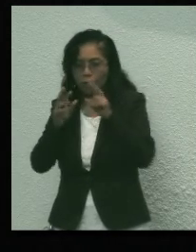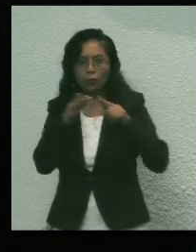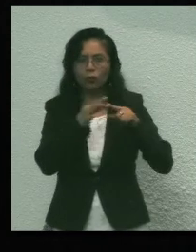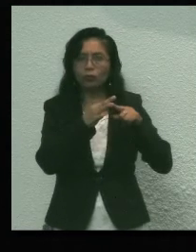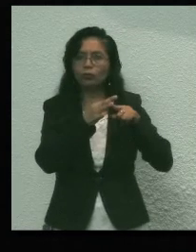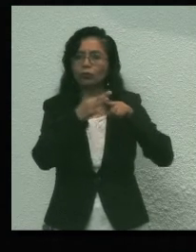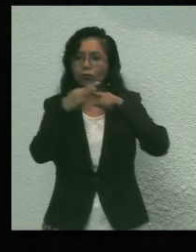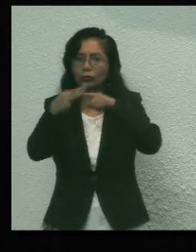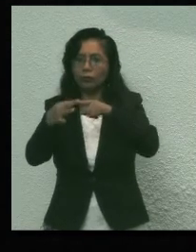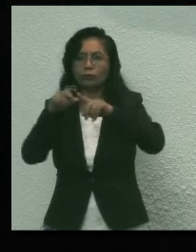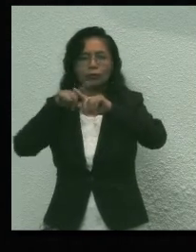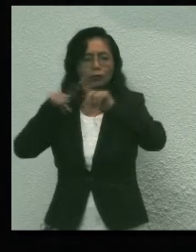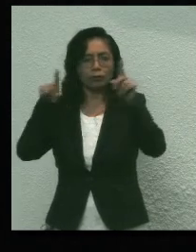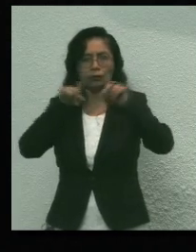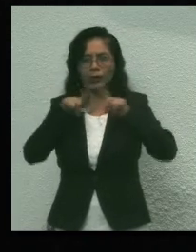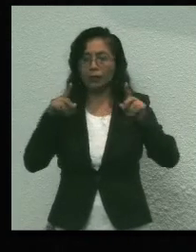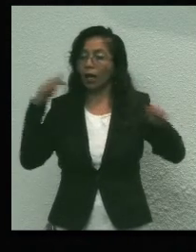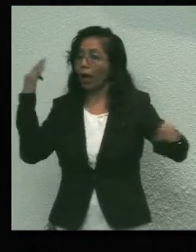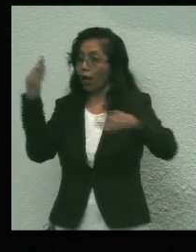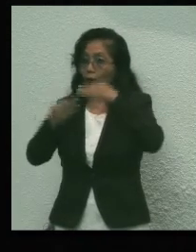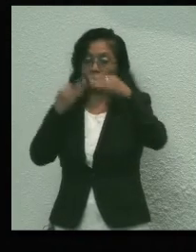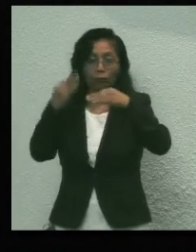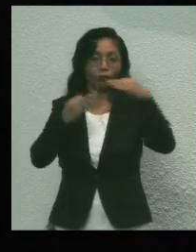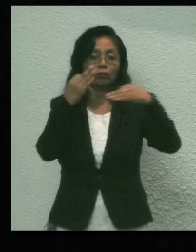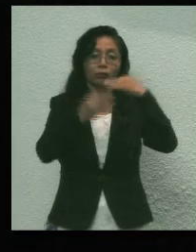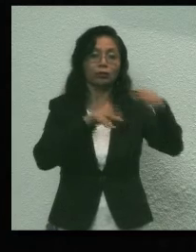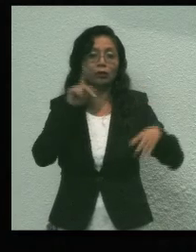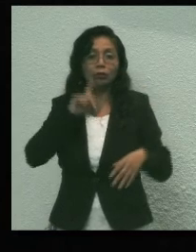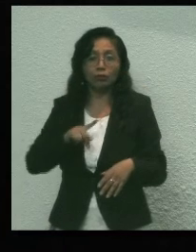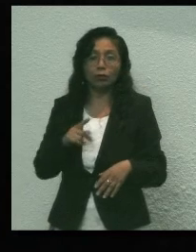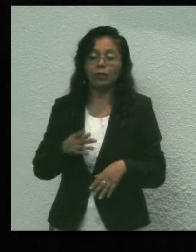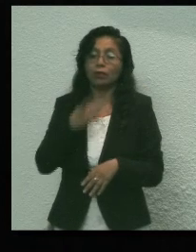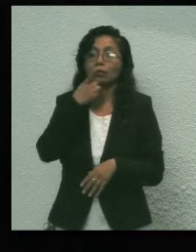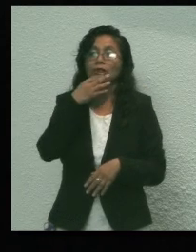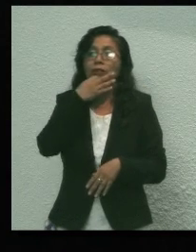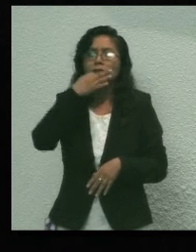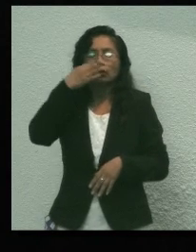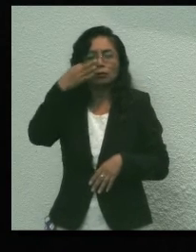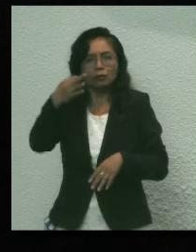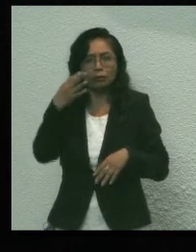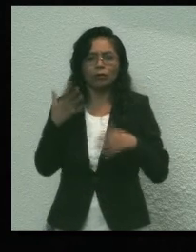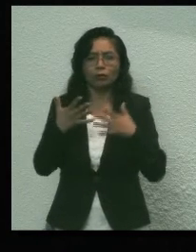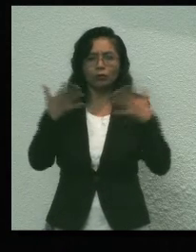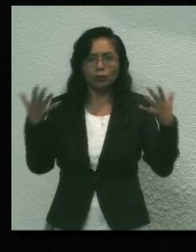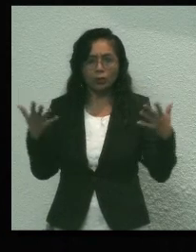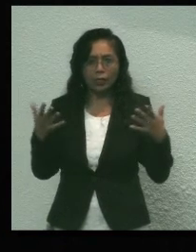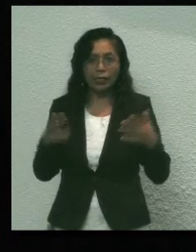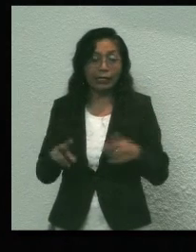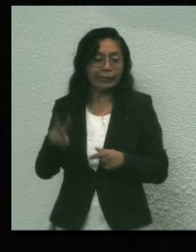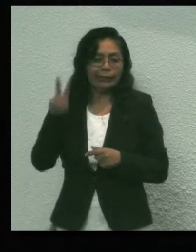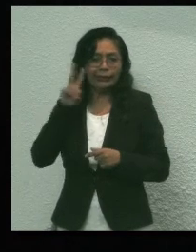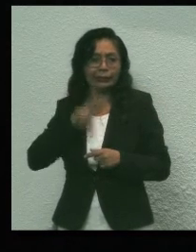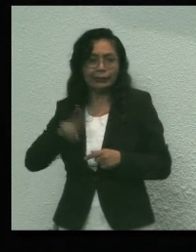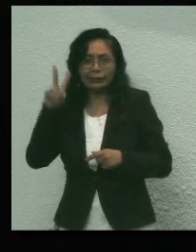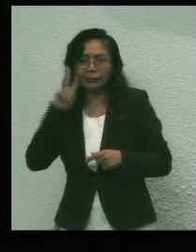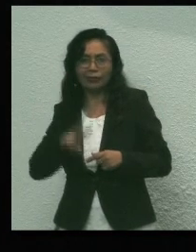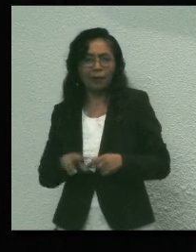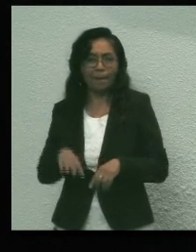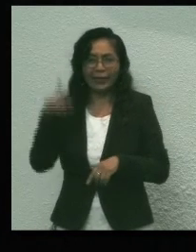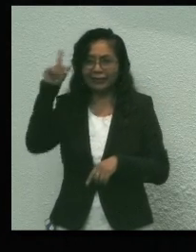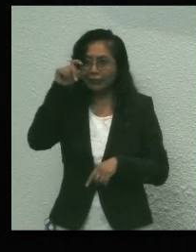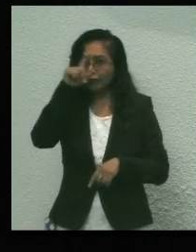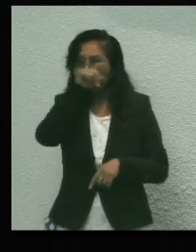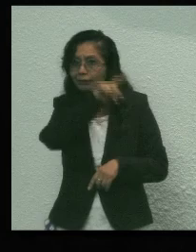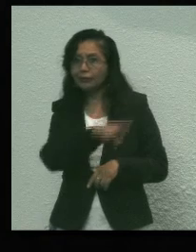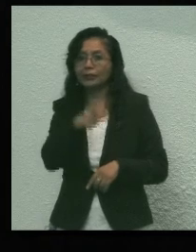ambas cámaras. A todas y a todos los convocamos para enfrentar la prueba más difícil que ha tenido Quintana